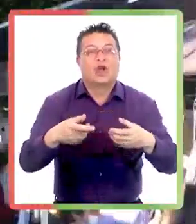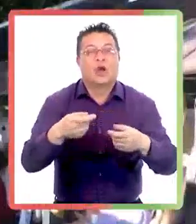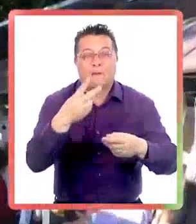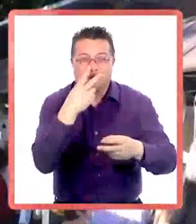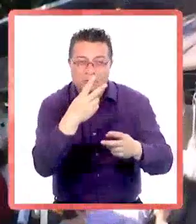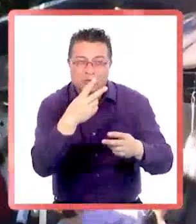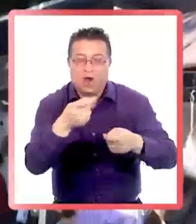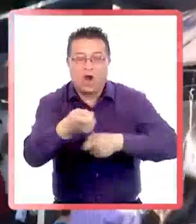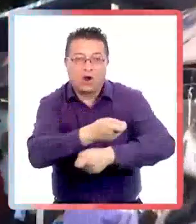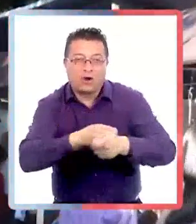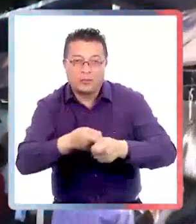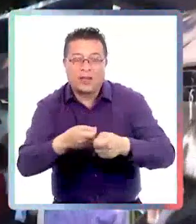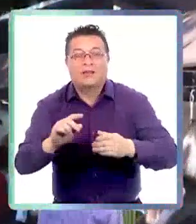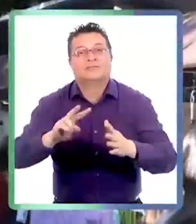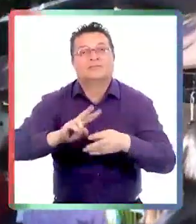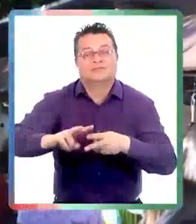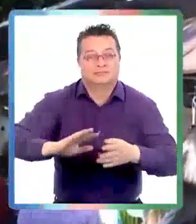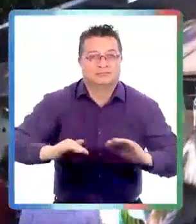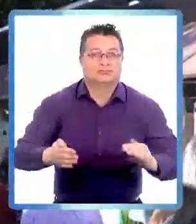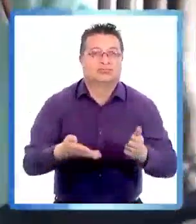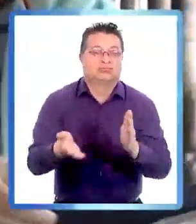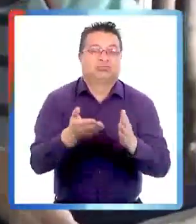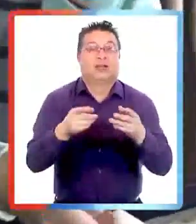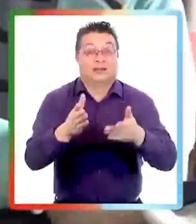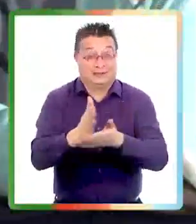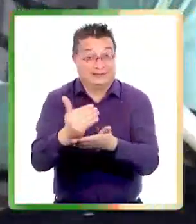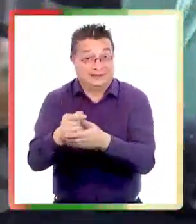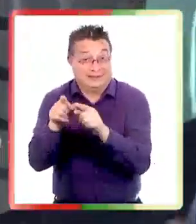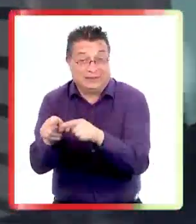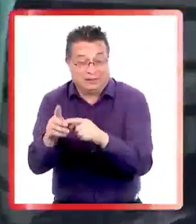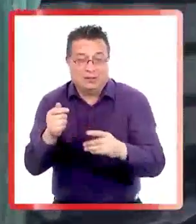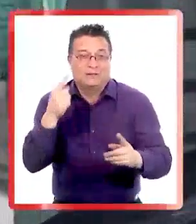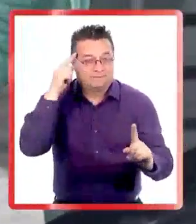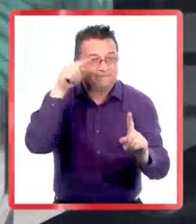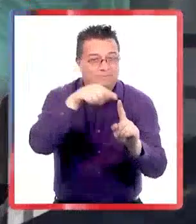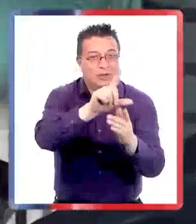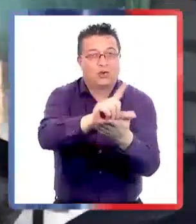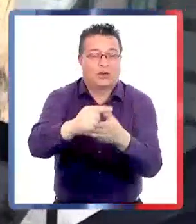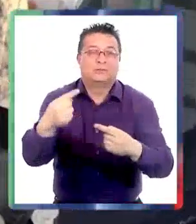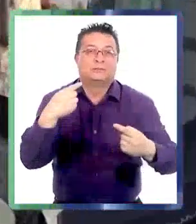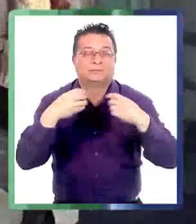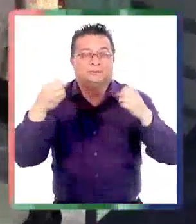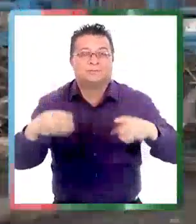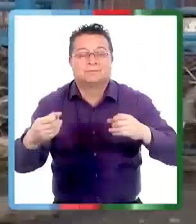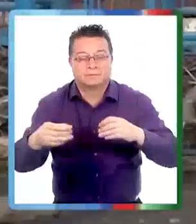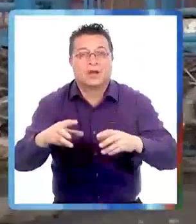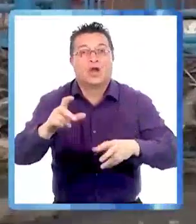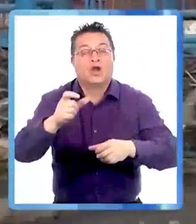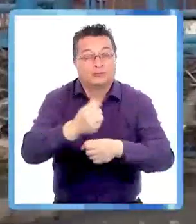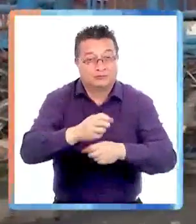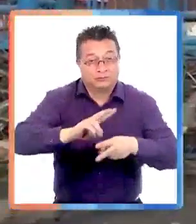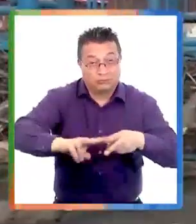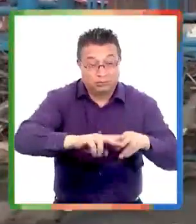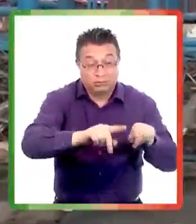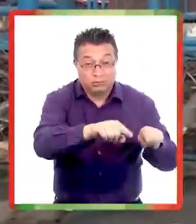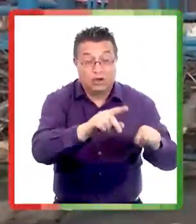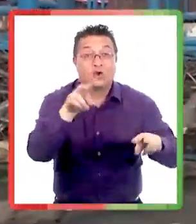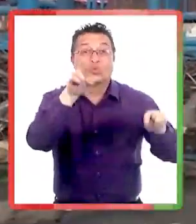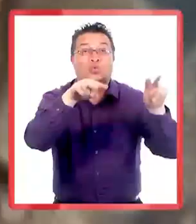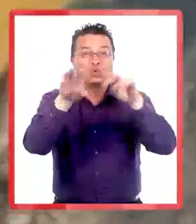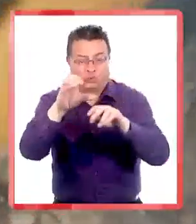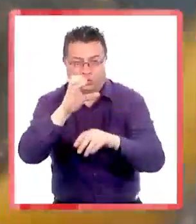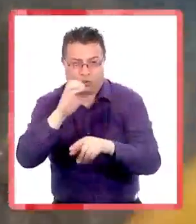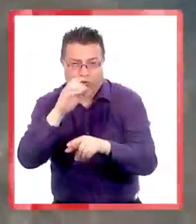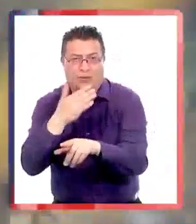y económica Estrategias que también van ir en dirección de las zonas afectadas sectores productivos y turísticos